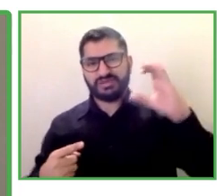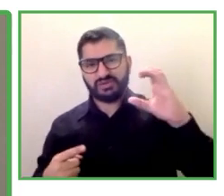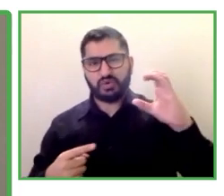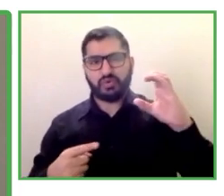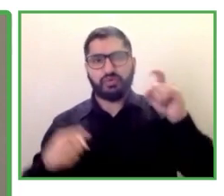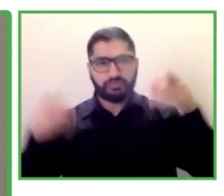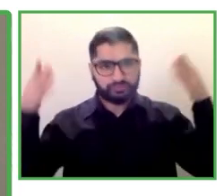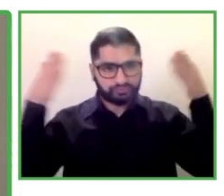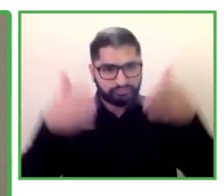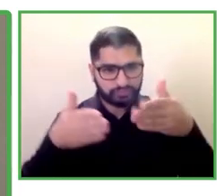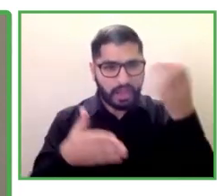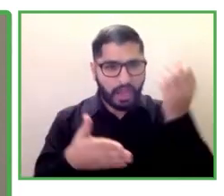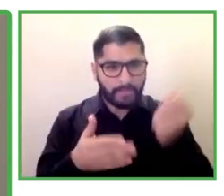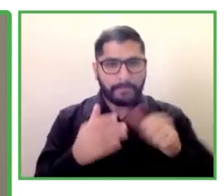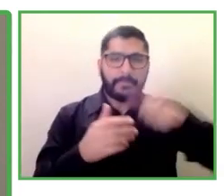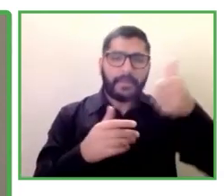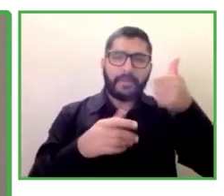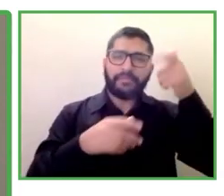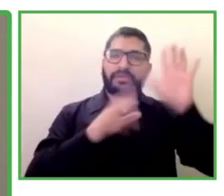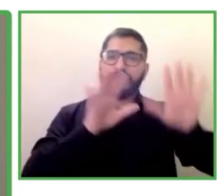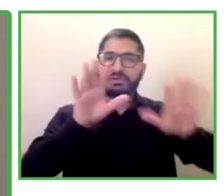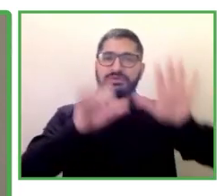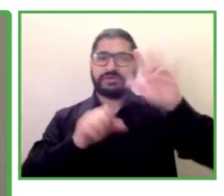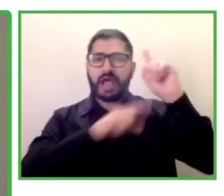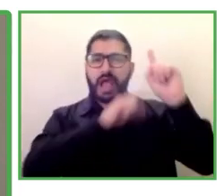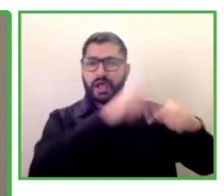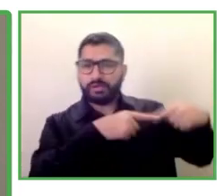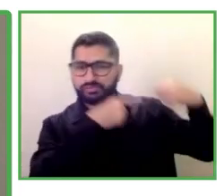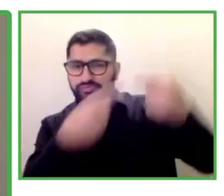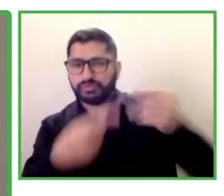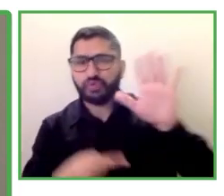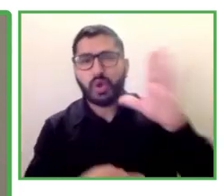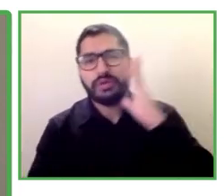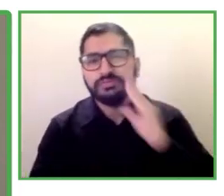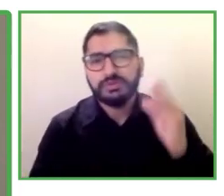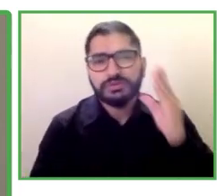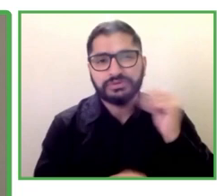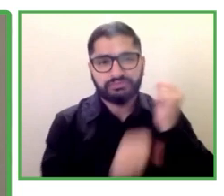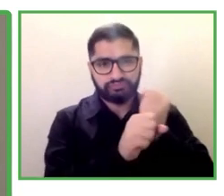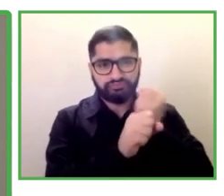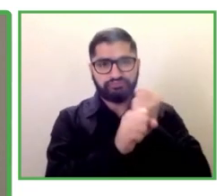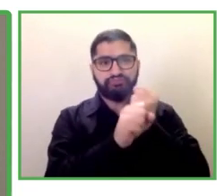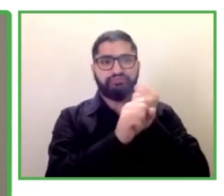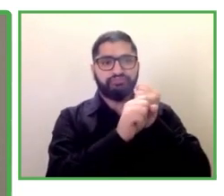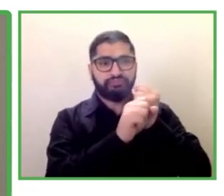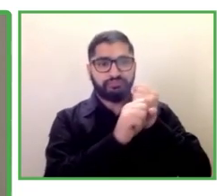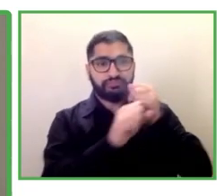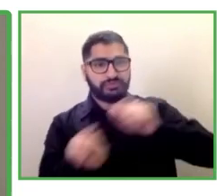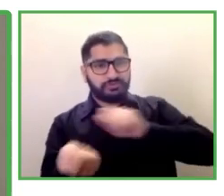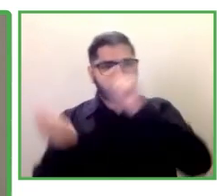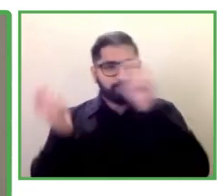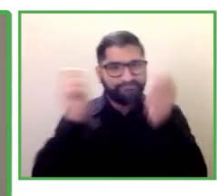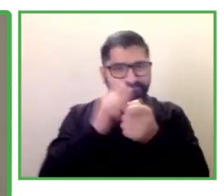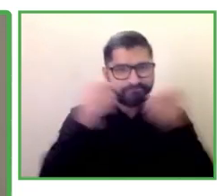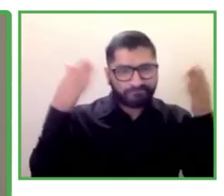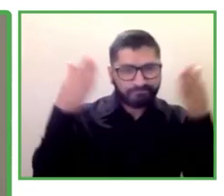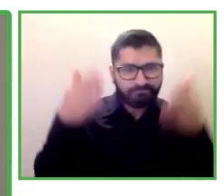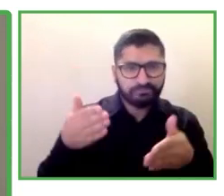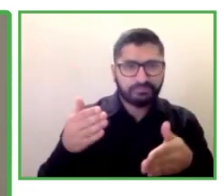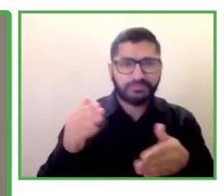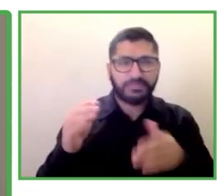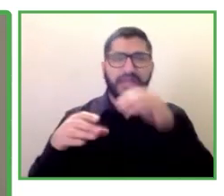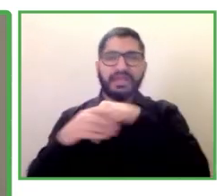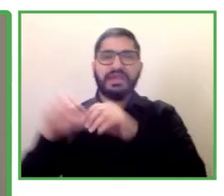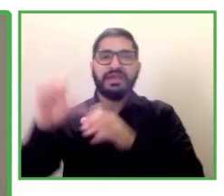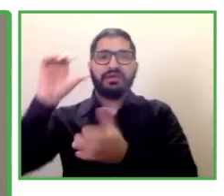conceptos apoyando varios esfuerzos entre ellos el intercambio estatal de empleo y discapacidad así que Katia